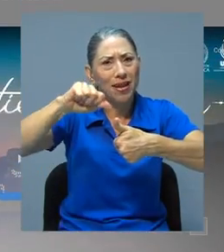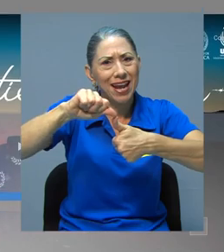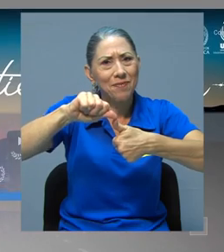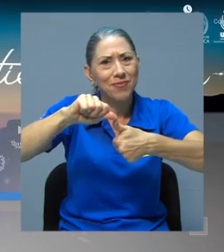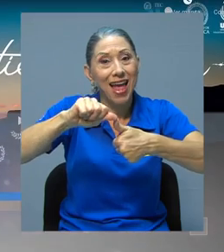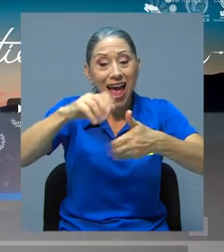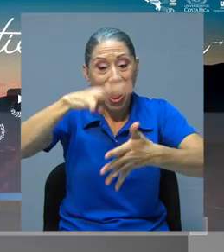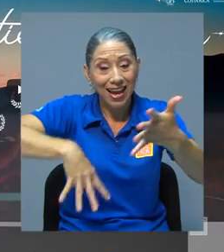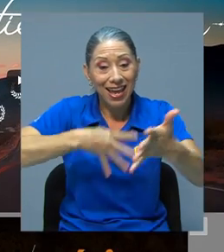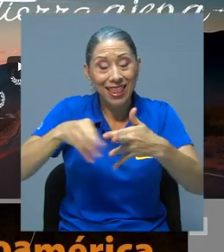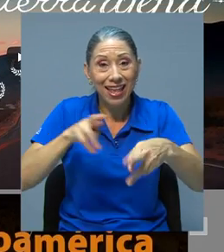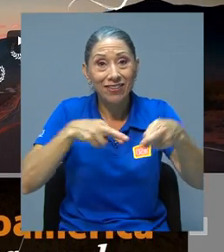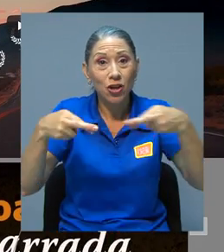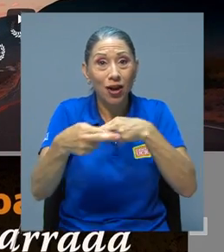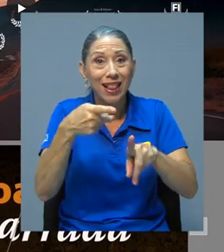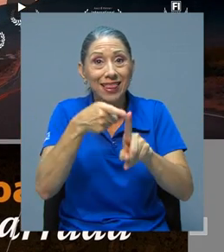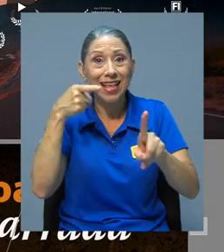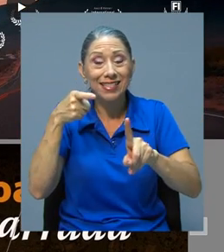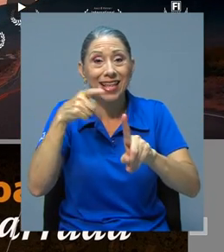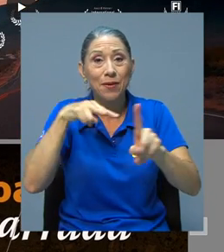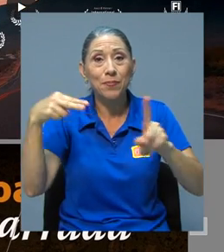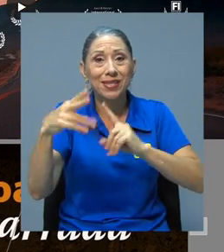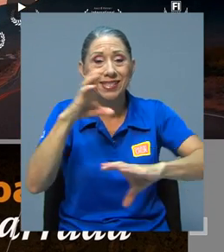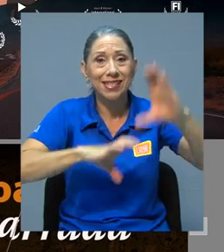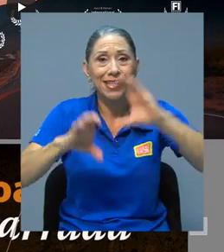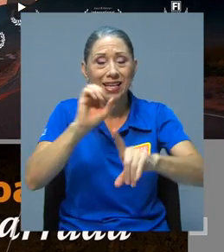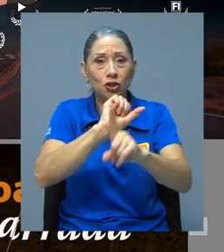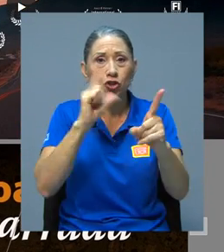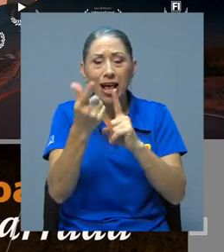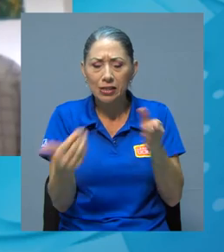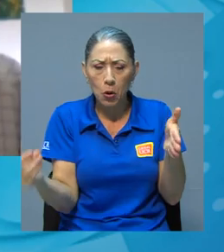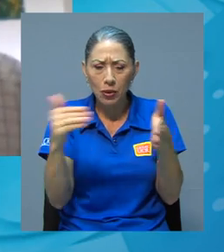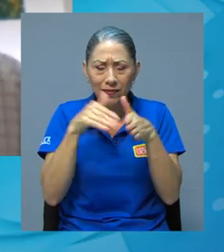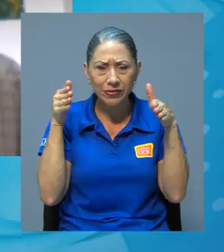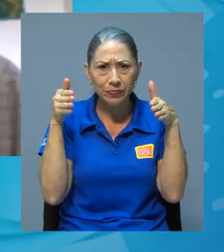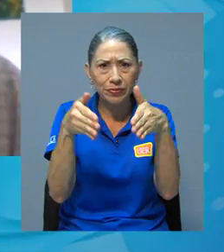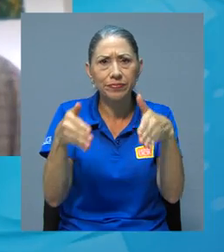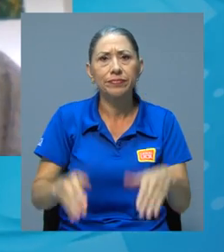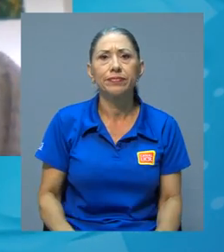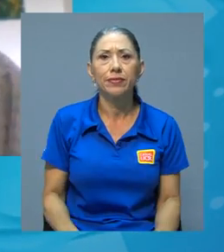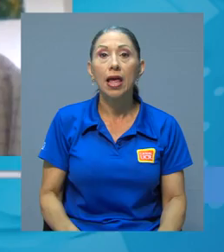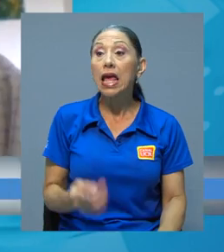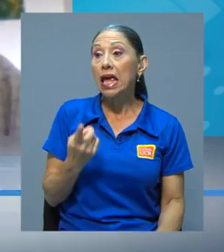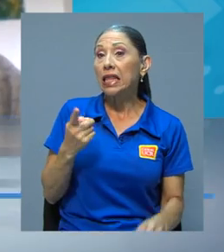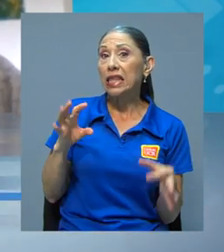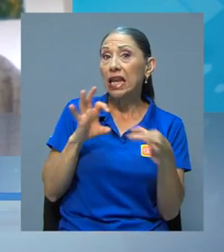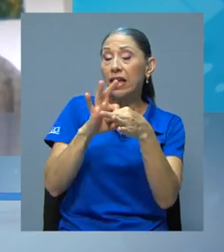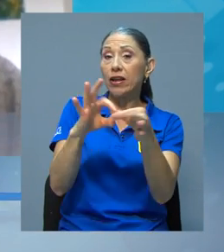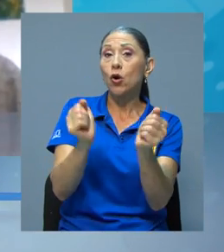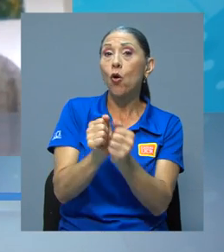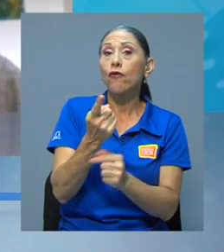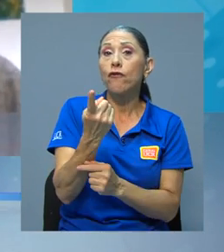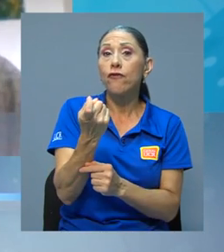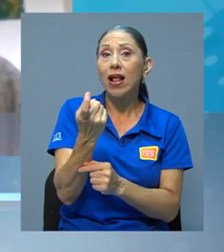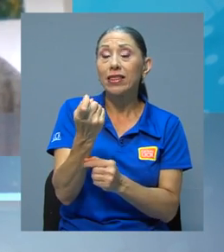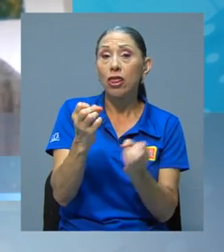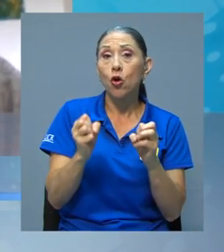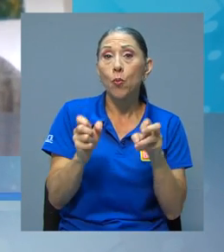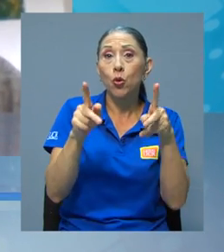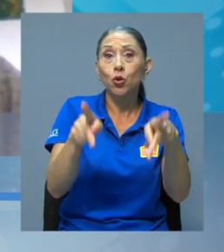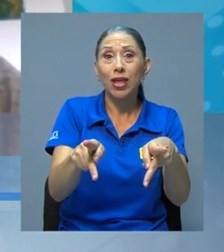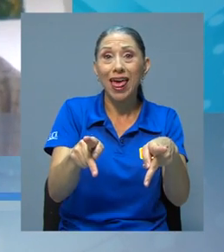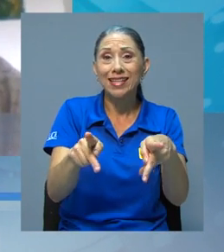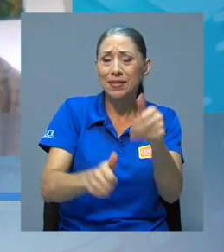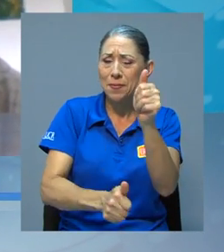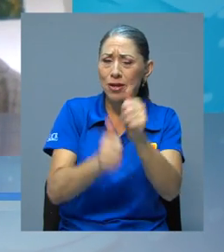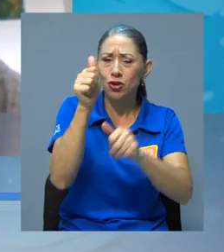regional desde las ciencias sociales. Y que tiene que ver básicamente con la falta de oportunidades de la inmensa mayoría